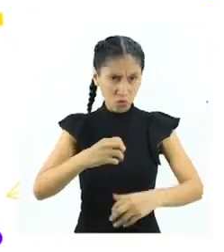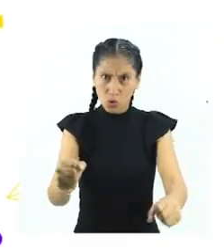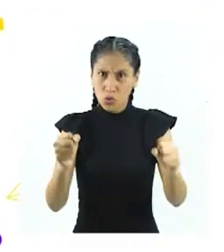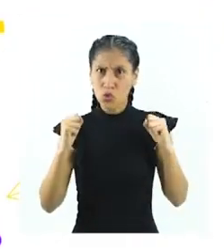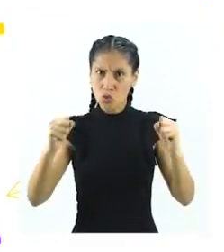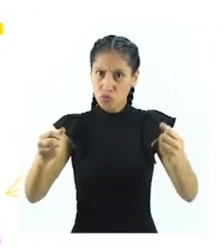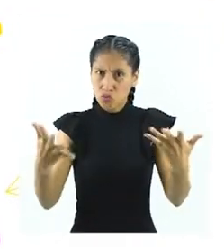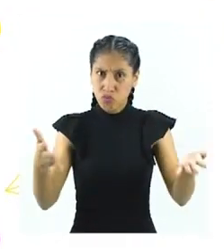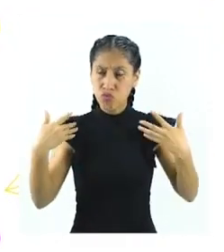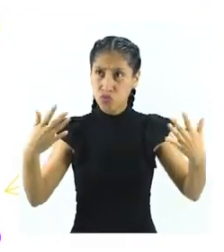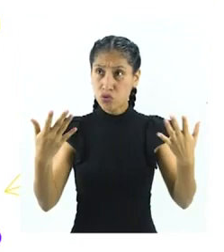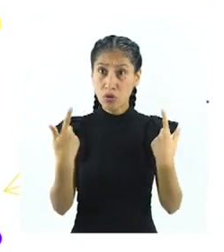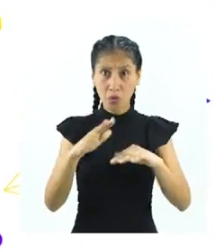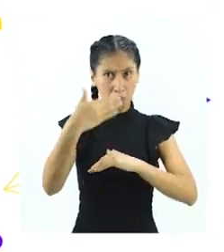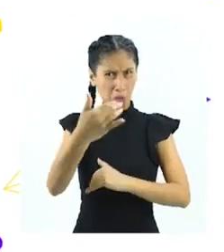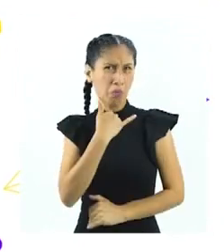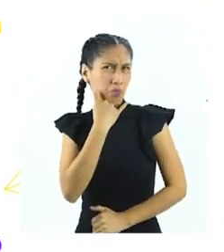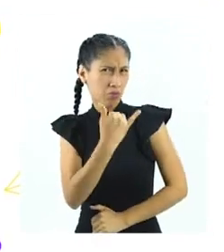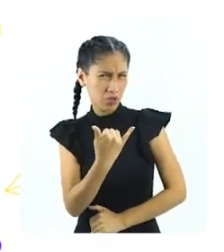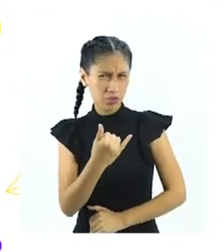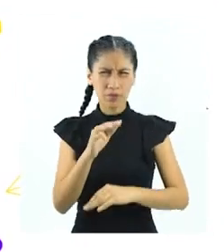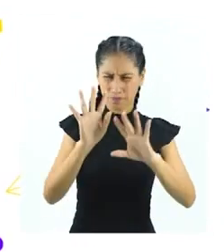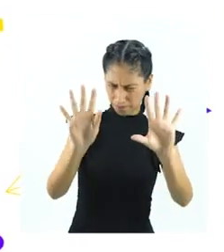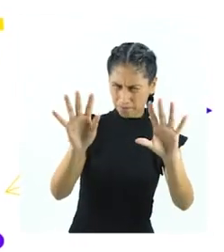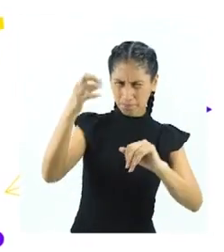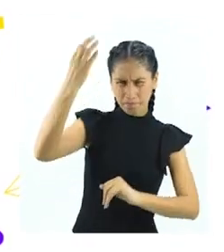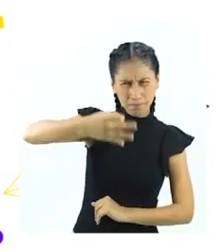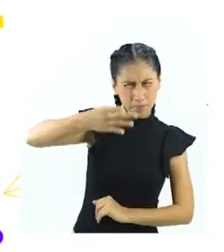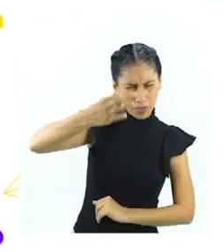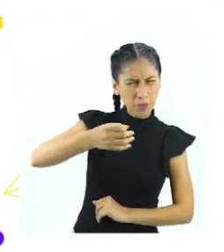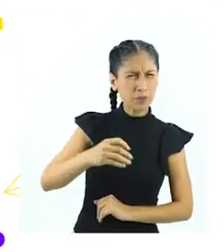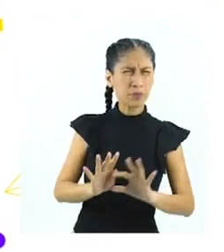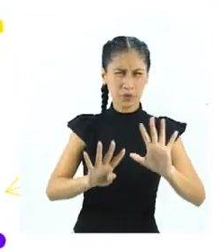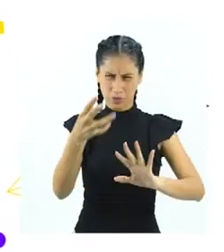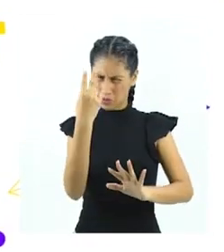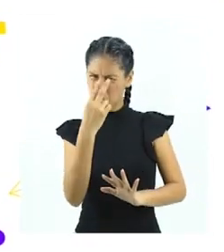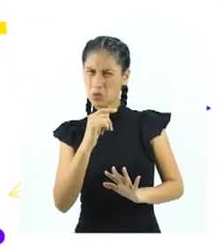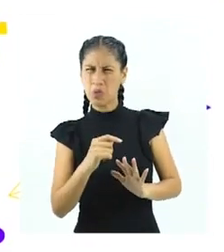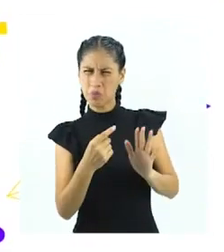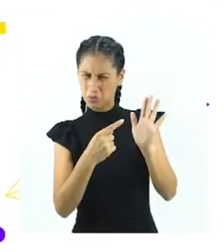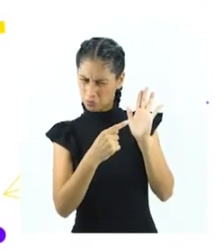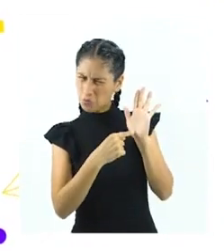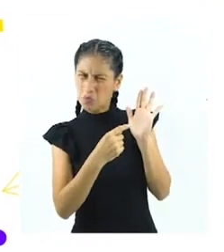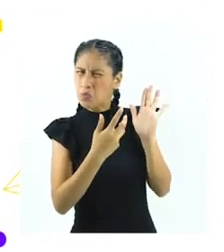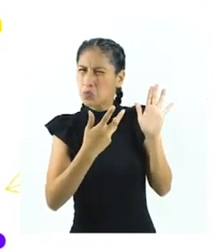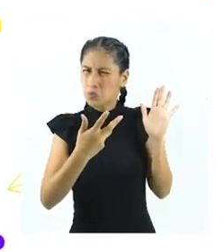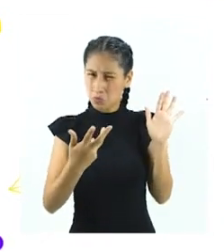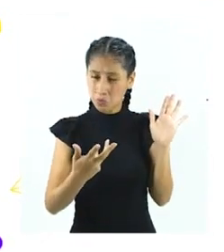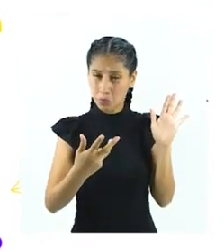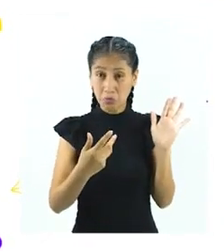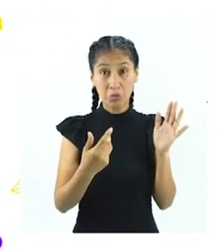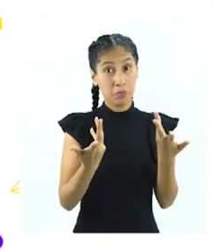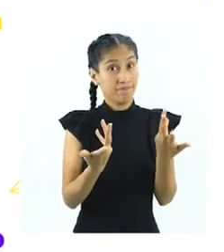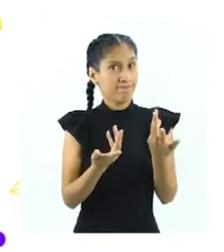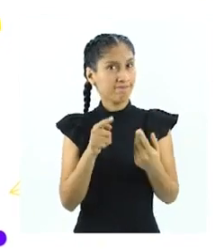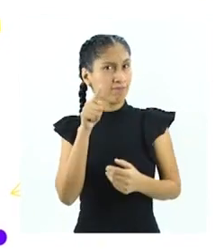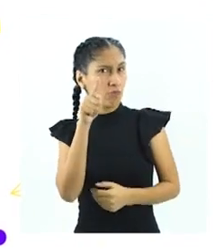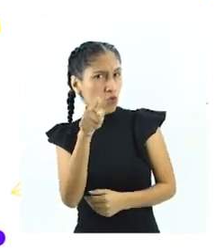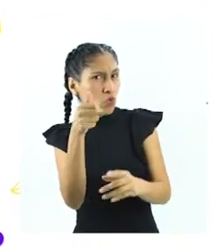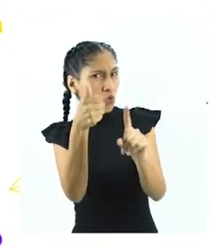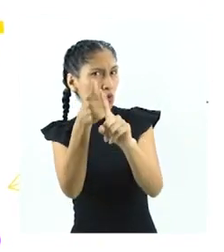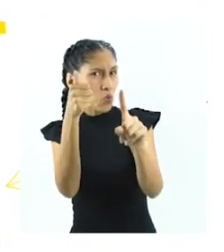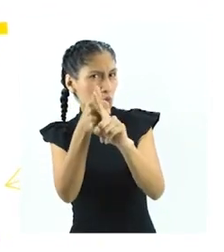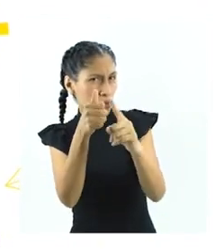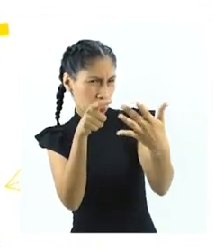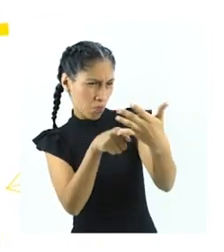pasa. No es para tanto, Dante. Es cierto que según el problema se plantea una hipótesis y se debe decidir